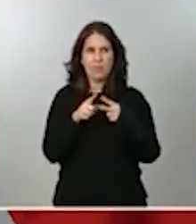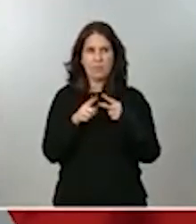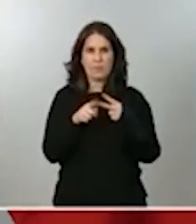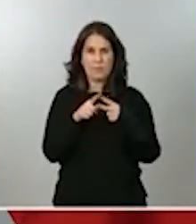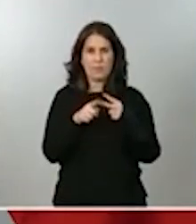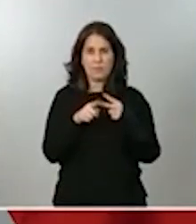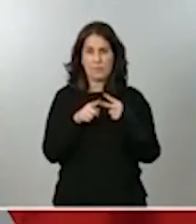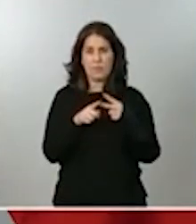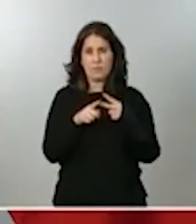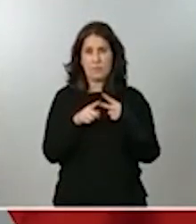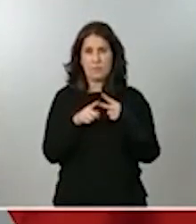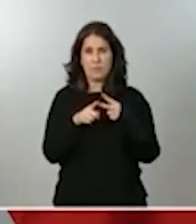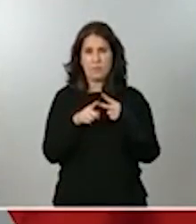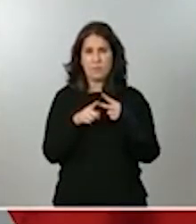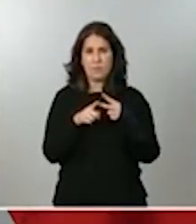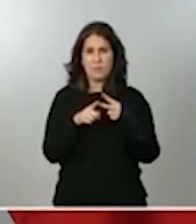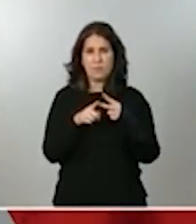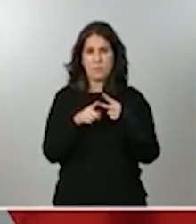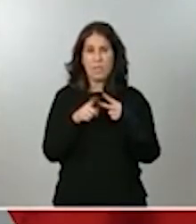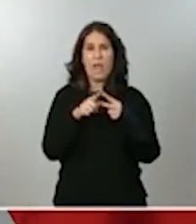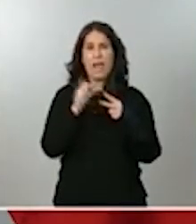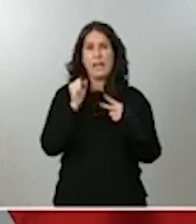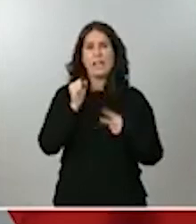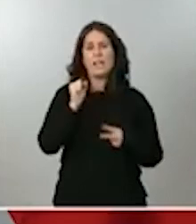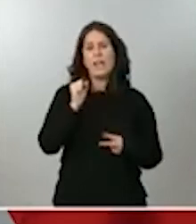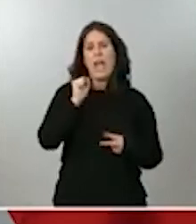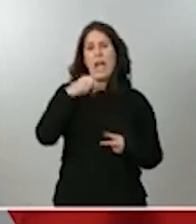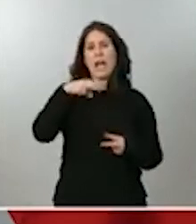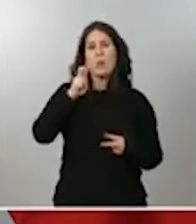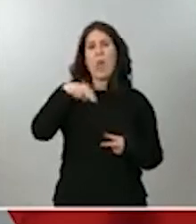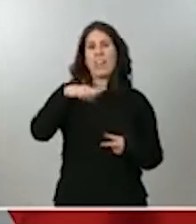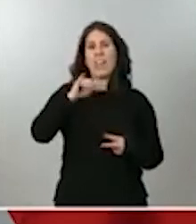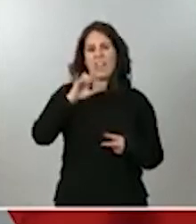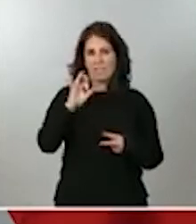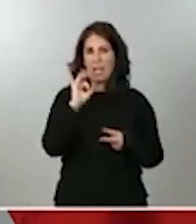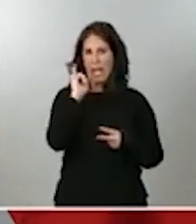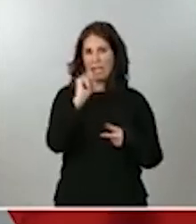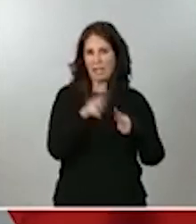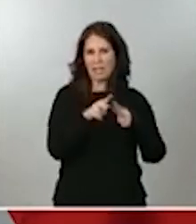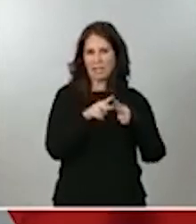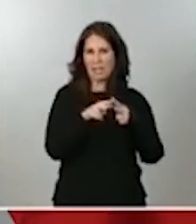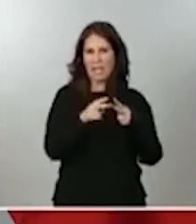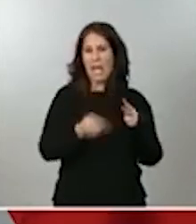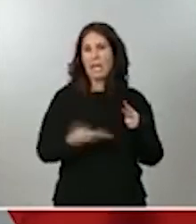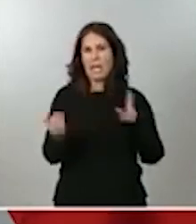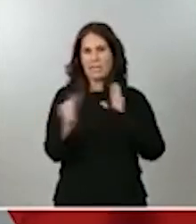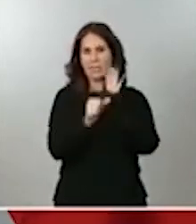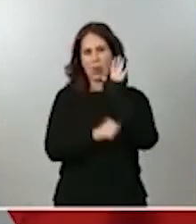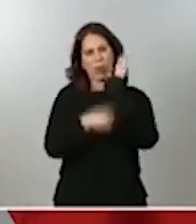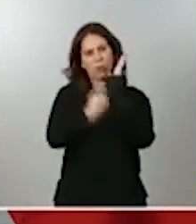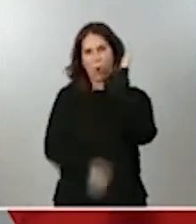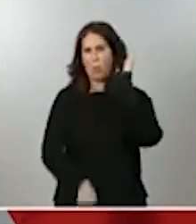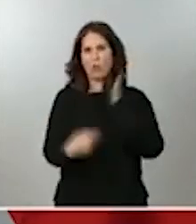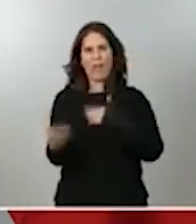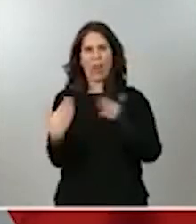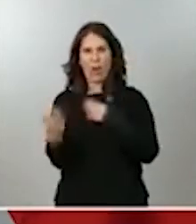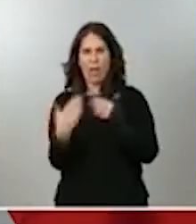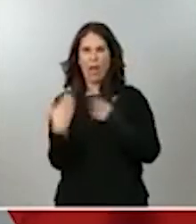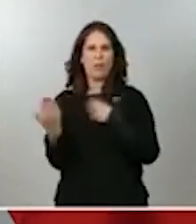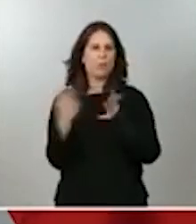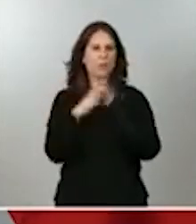excepto en un único precepto, que la patronal no compartió, el resto de preceptos están todos dialogados y consensuados,